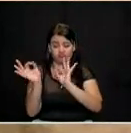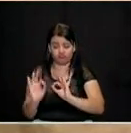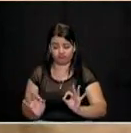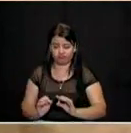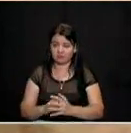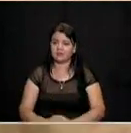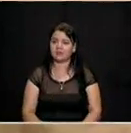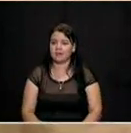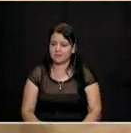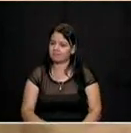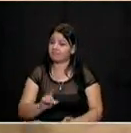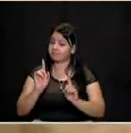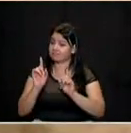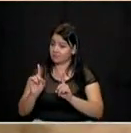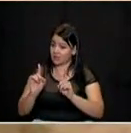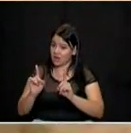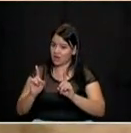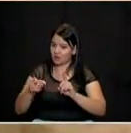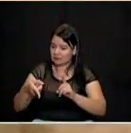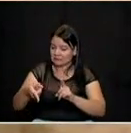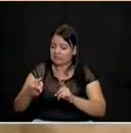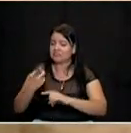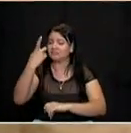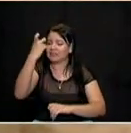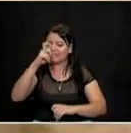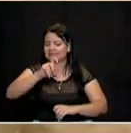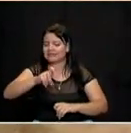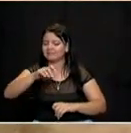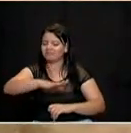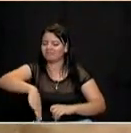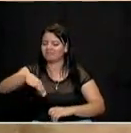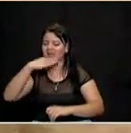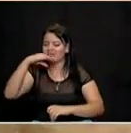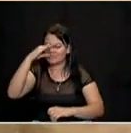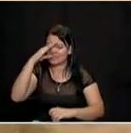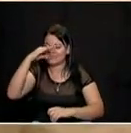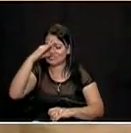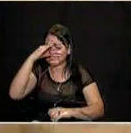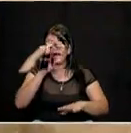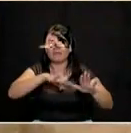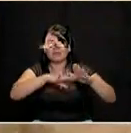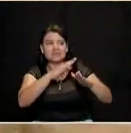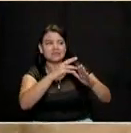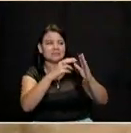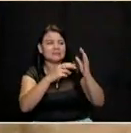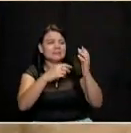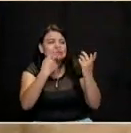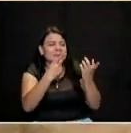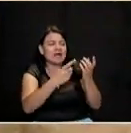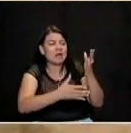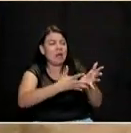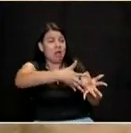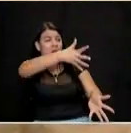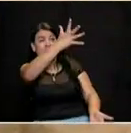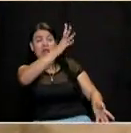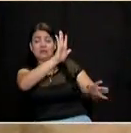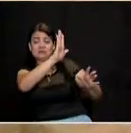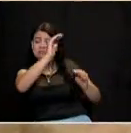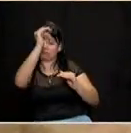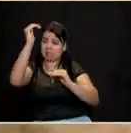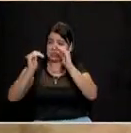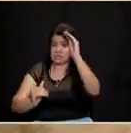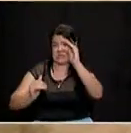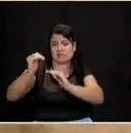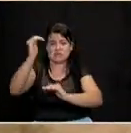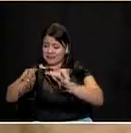de esa segunda ciudad, la ciudad de las necesidades, donde están las clases sociales desaventajadas, donde están las personas que